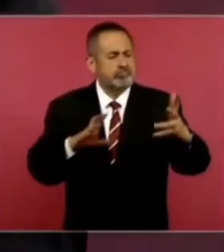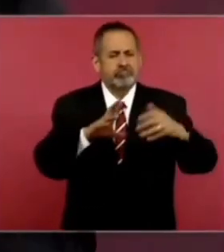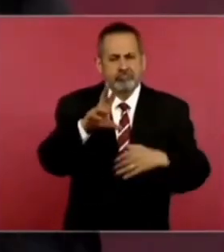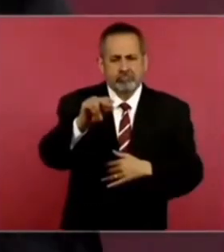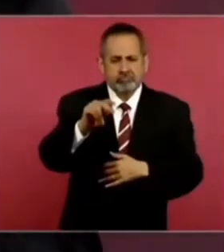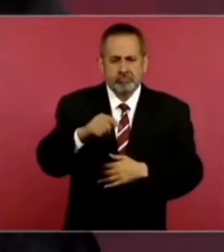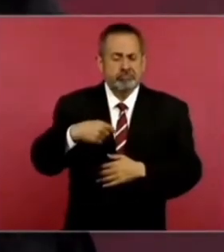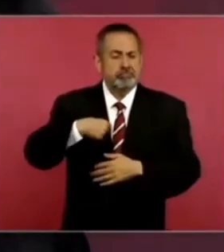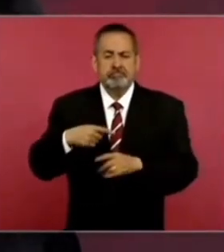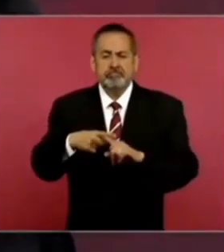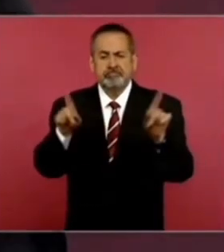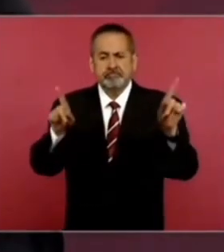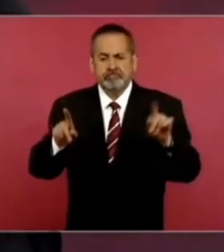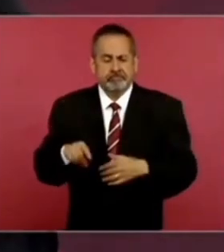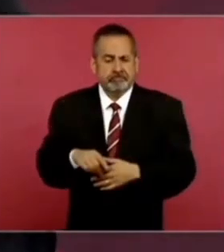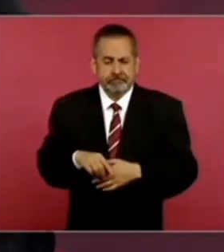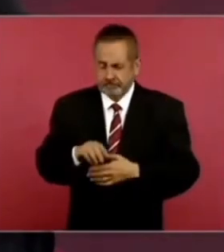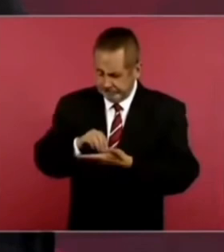otro dato.